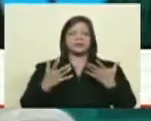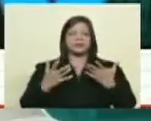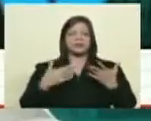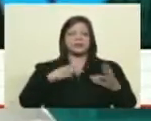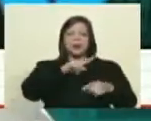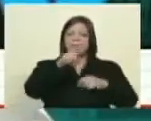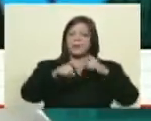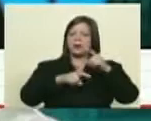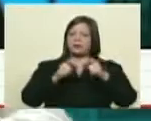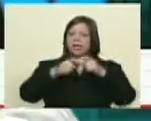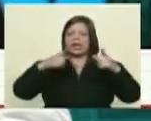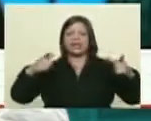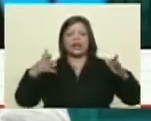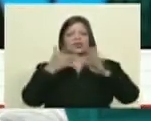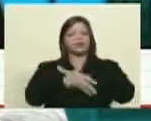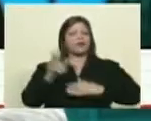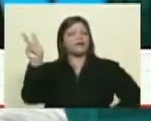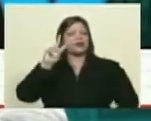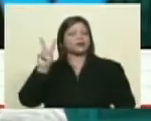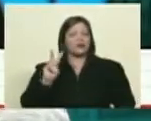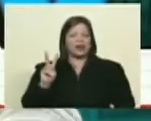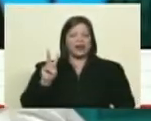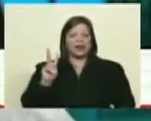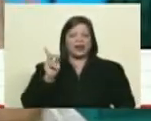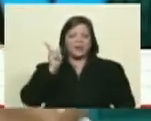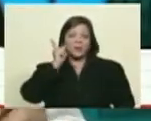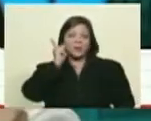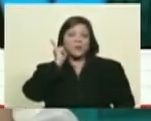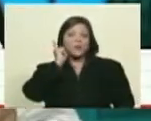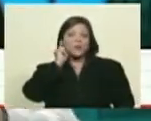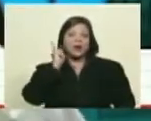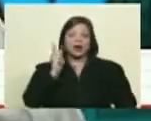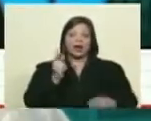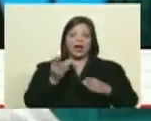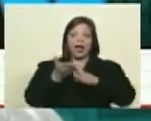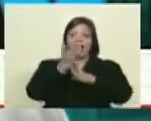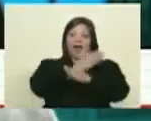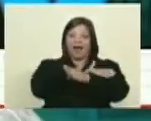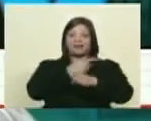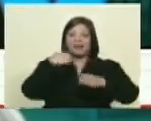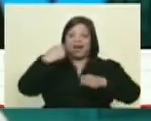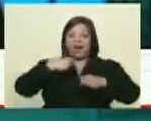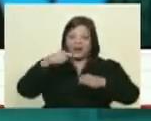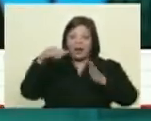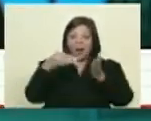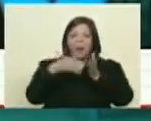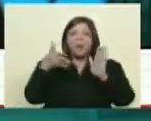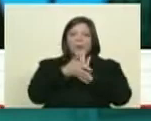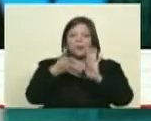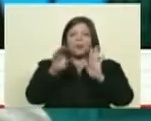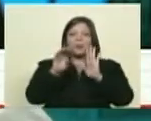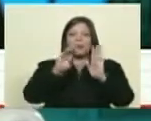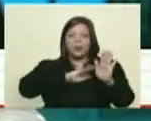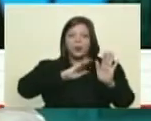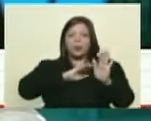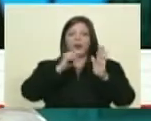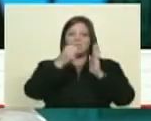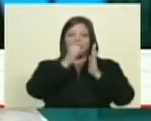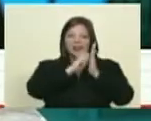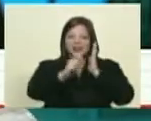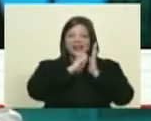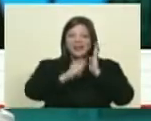preguntas generales en torno a Venezuela y entonces pues antes incluso de hablar de los propios artículos publicados por su